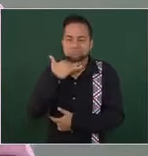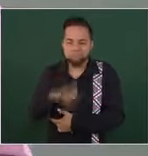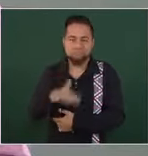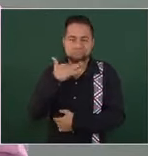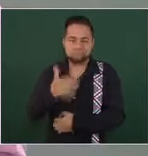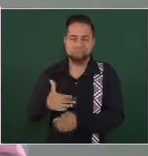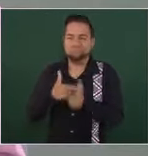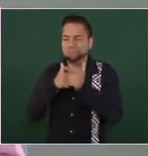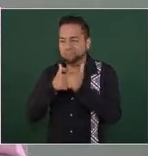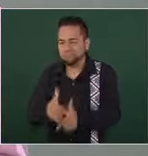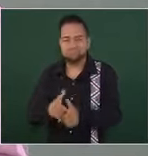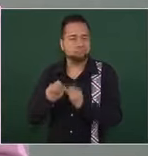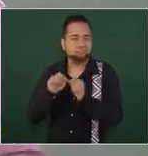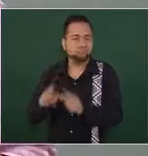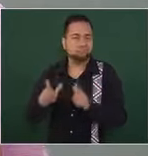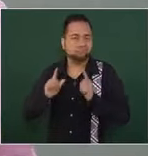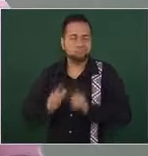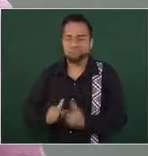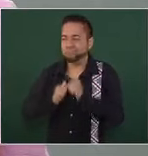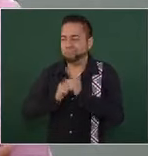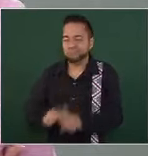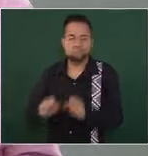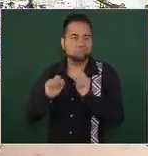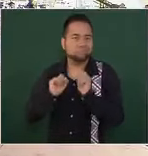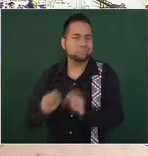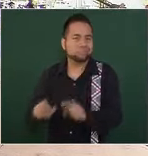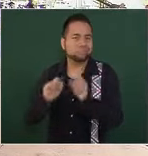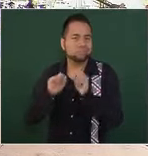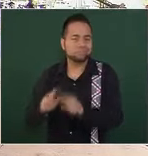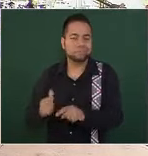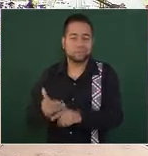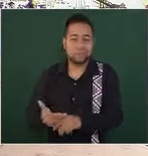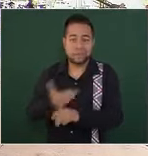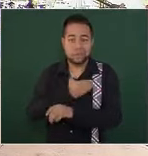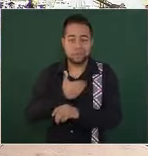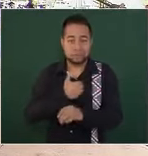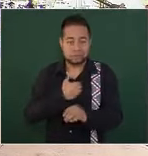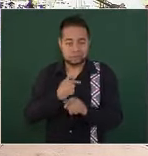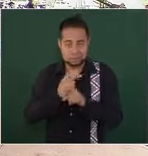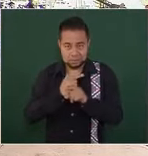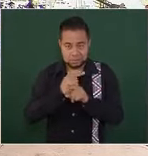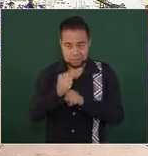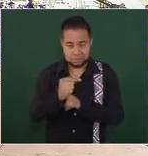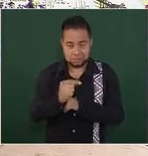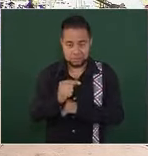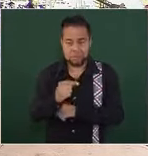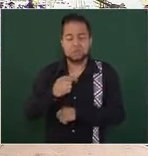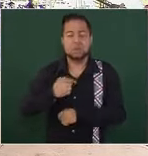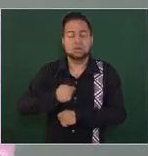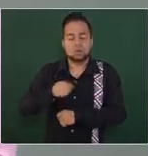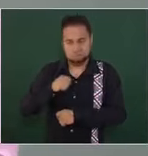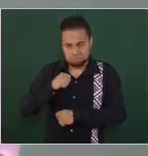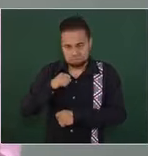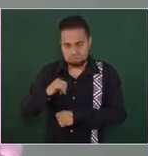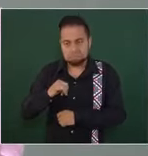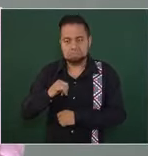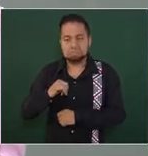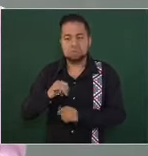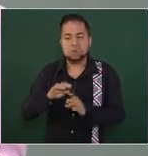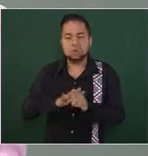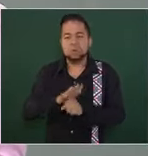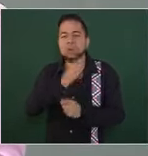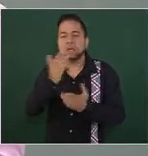del Poder Judicial entonces antes de irme sí voy a dejar una